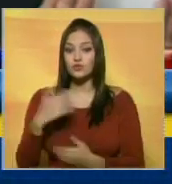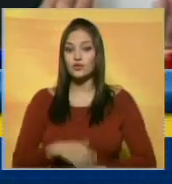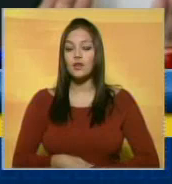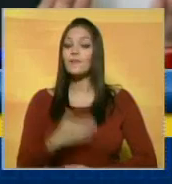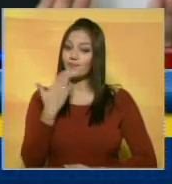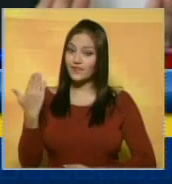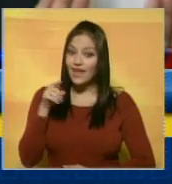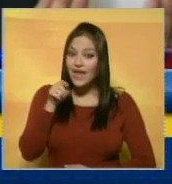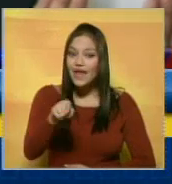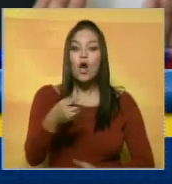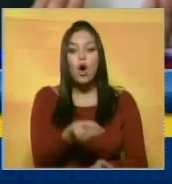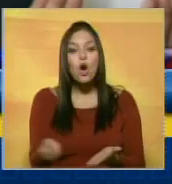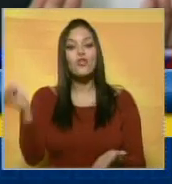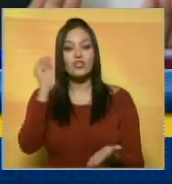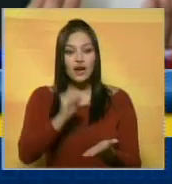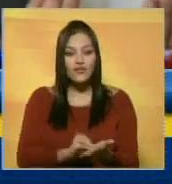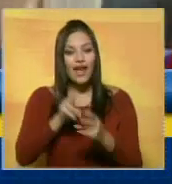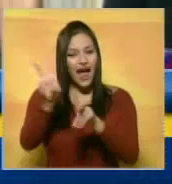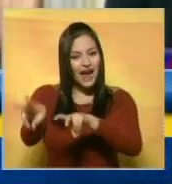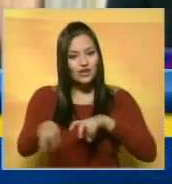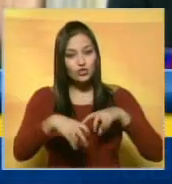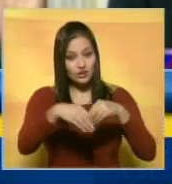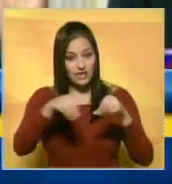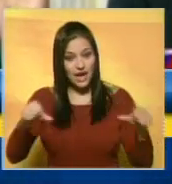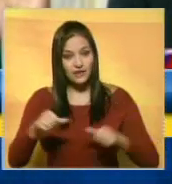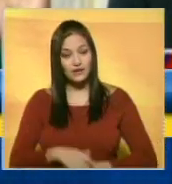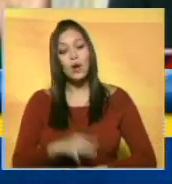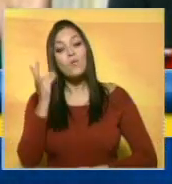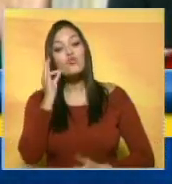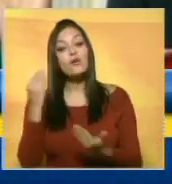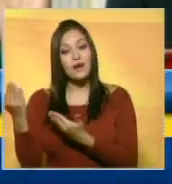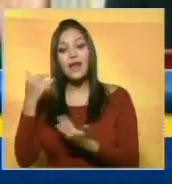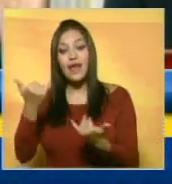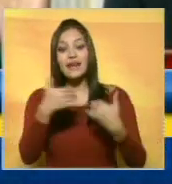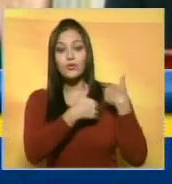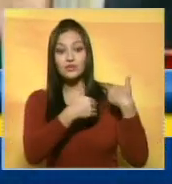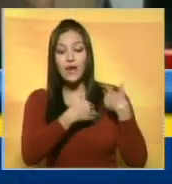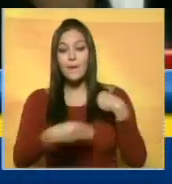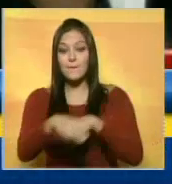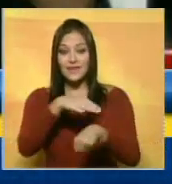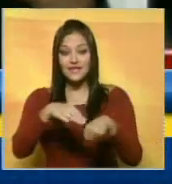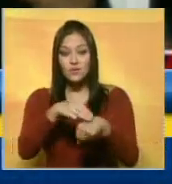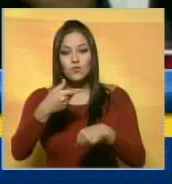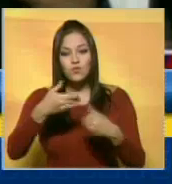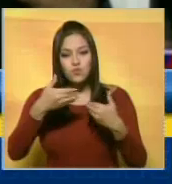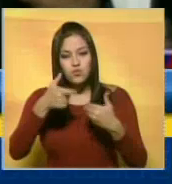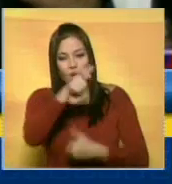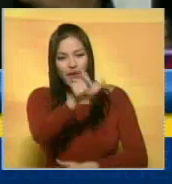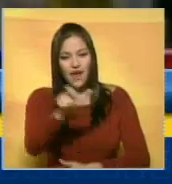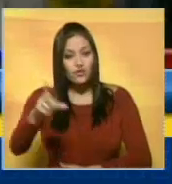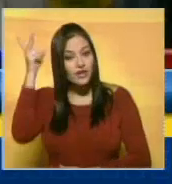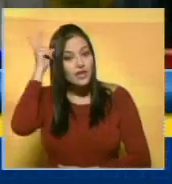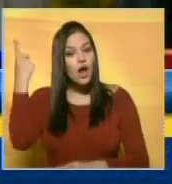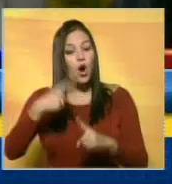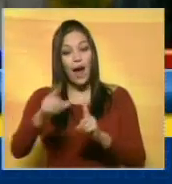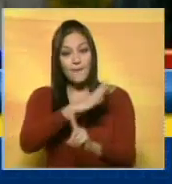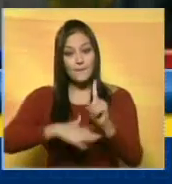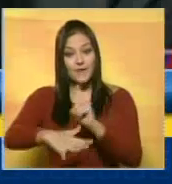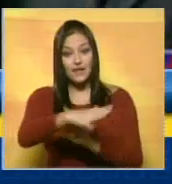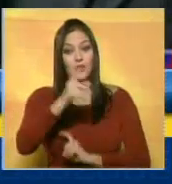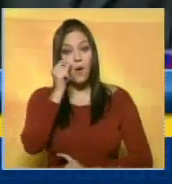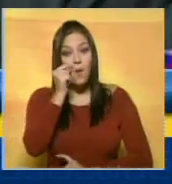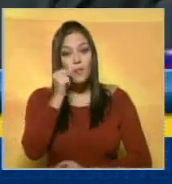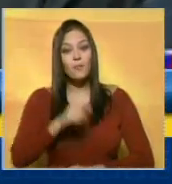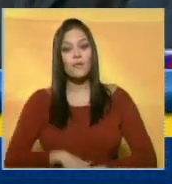Juan Carlos Loyo retomará la de Agricultura y Tierras. Aloa Núñez estará a cargo del Ministerio de Pueblos Indígenas. En el de Ambiente, estará Cristóbal